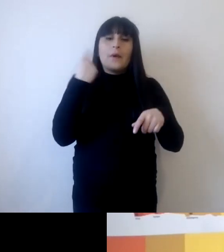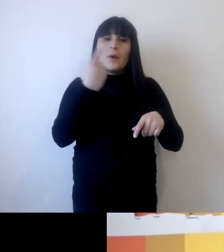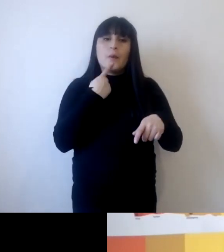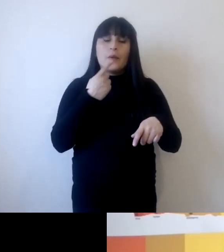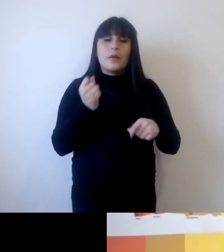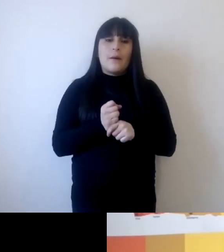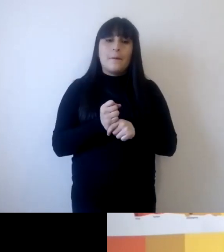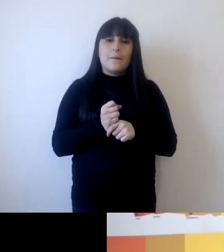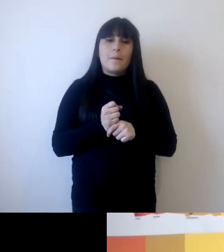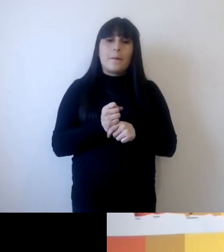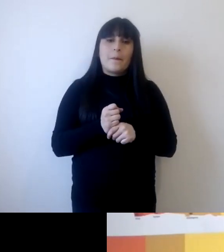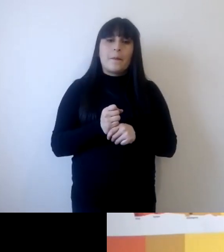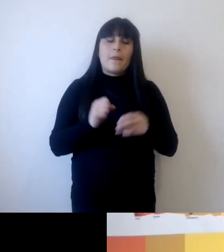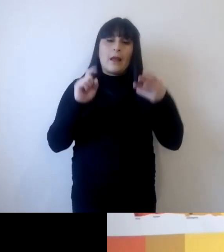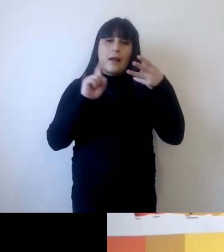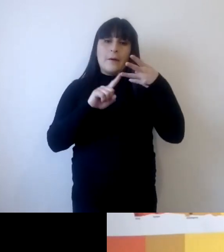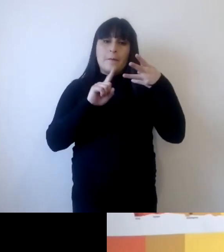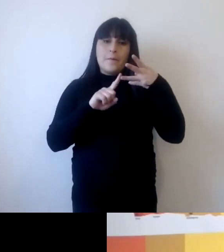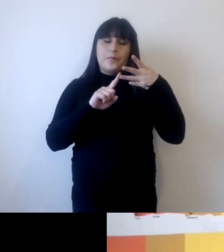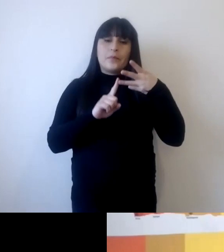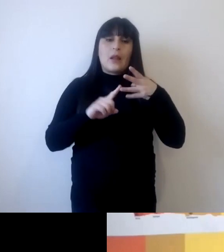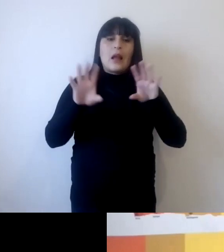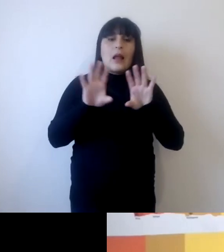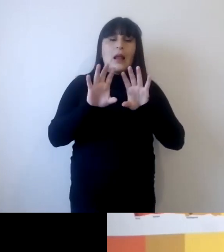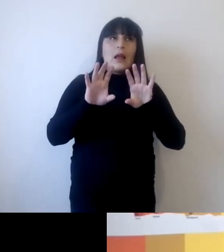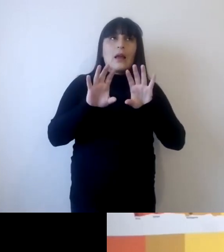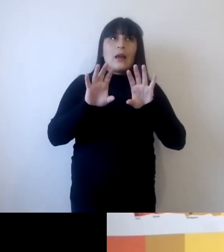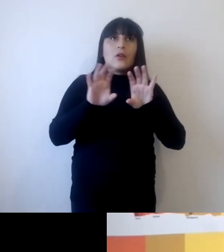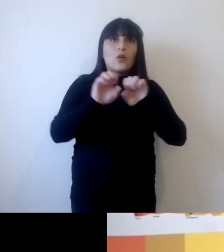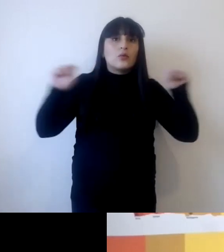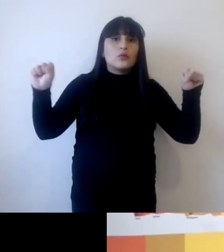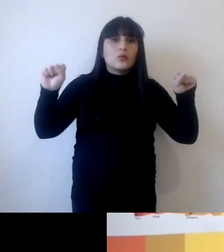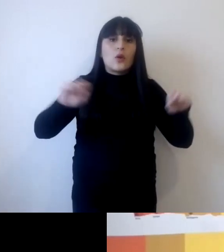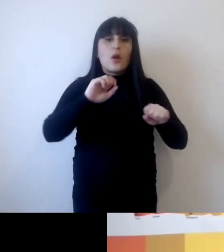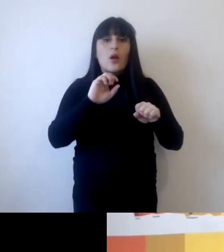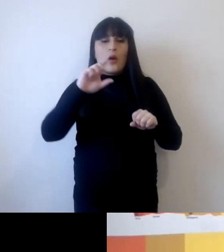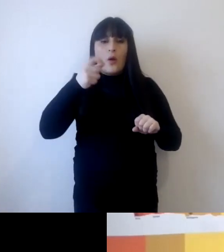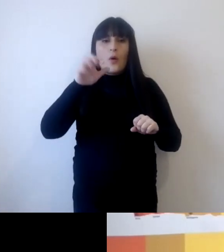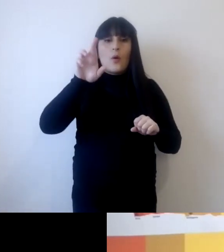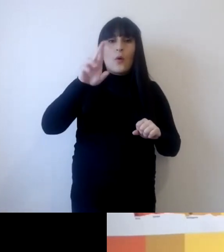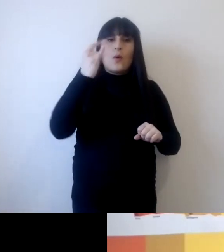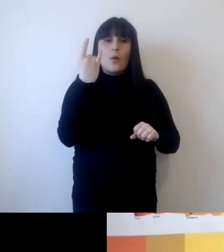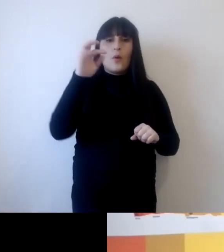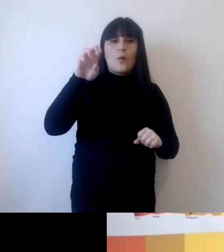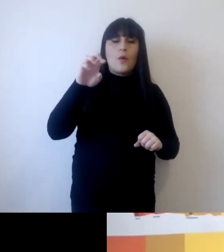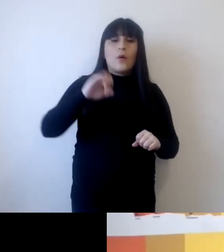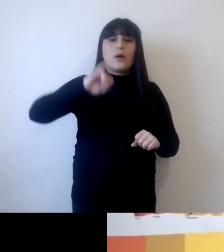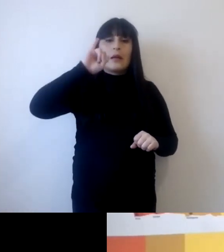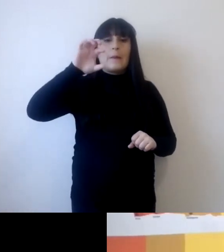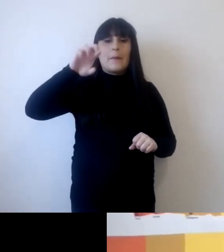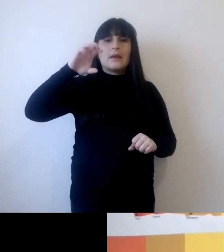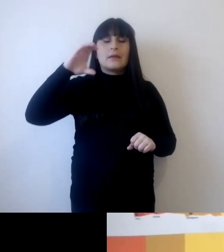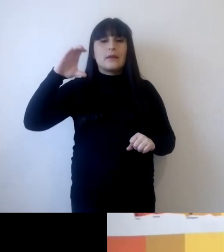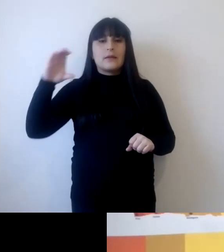si están presentes en las conclusiones del grupo IPCC la visión de las consecuencias de la contaminación en el tema del cambio climático